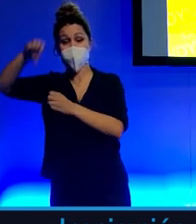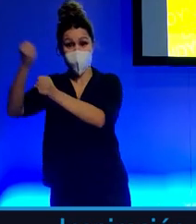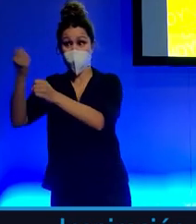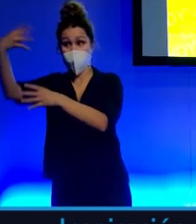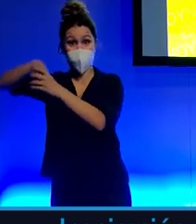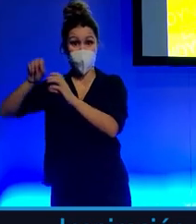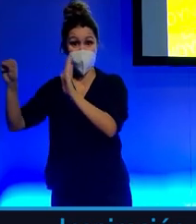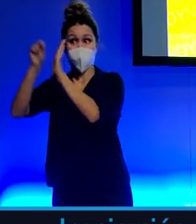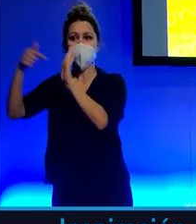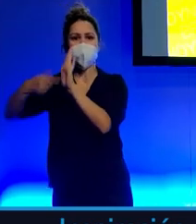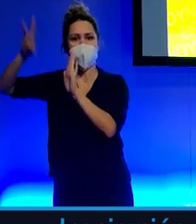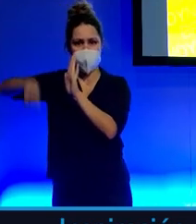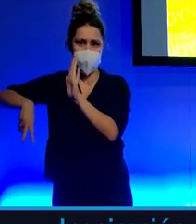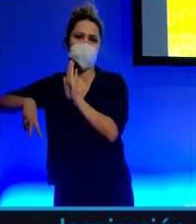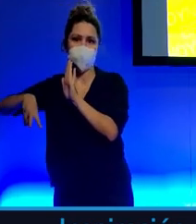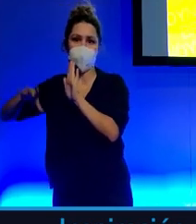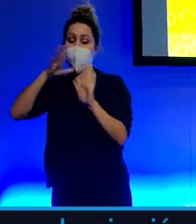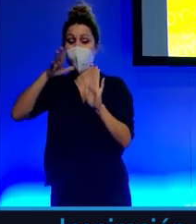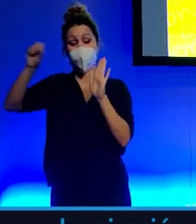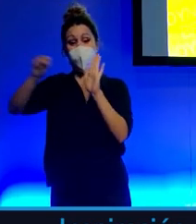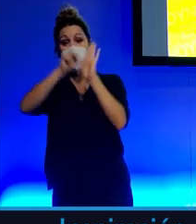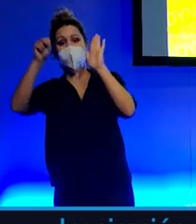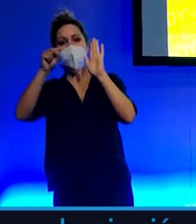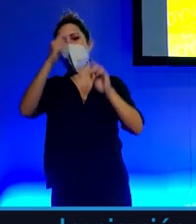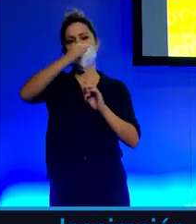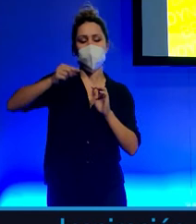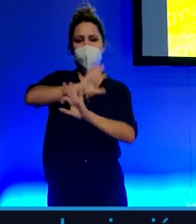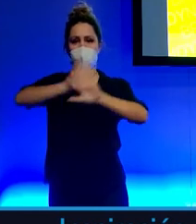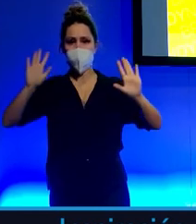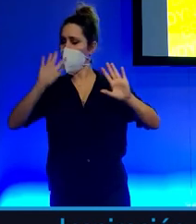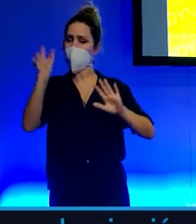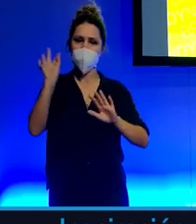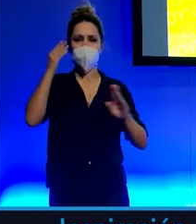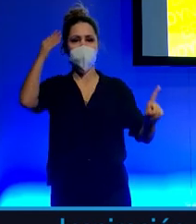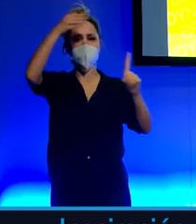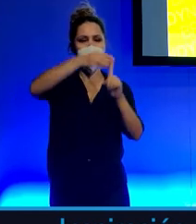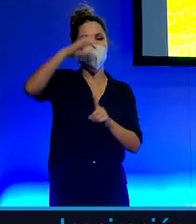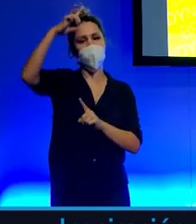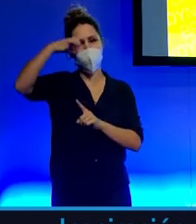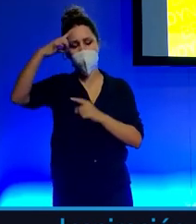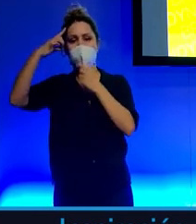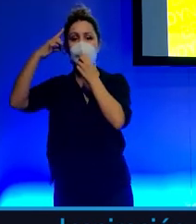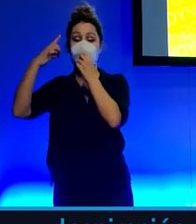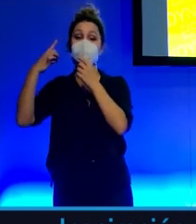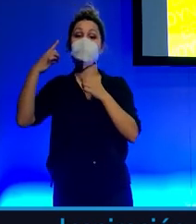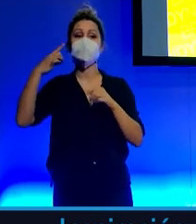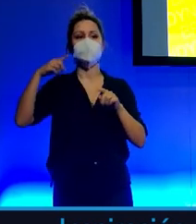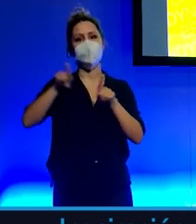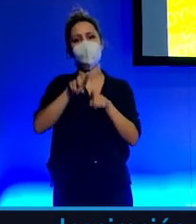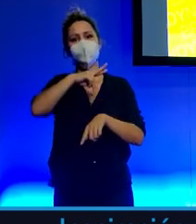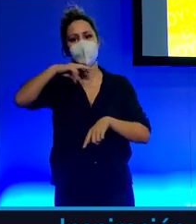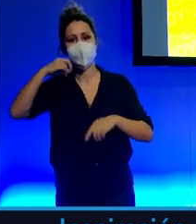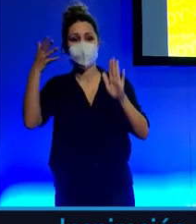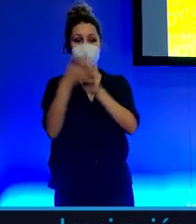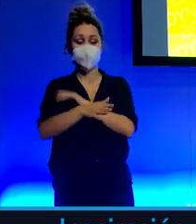Y esto es muy importante porque la marca no es el logo. Es el propósito, es la cultura, es la misión, es la visión, son los valores. Es el